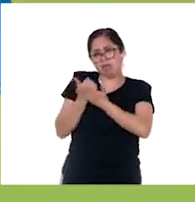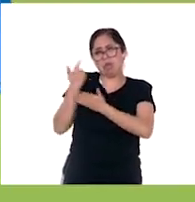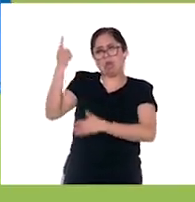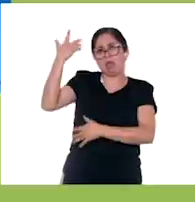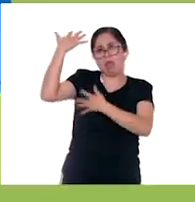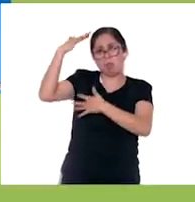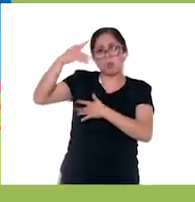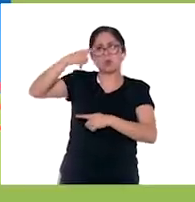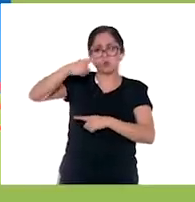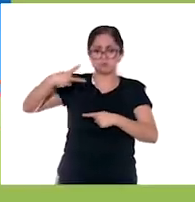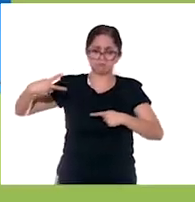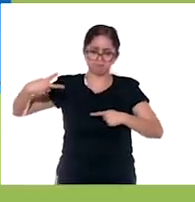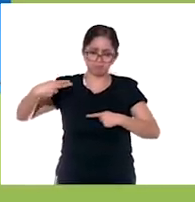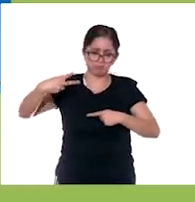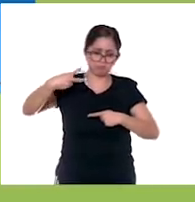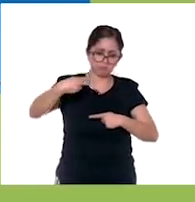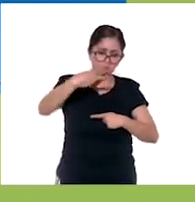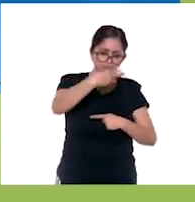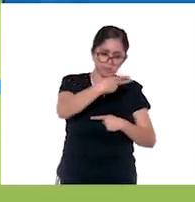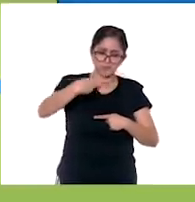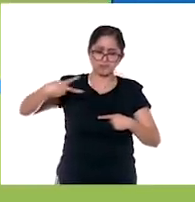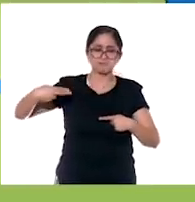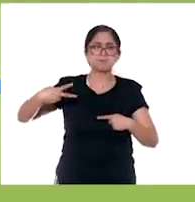recortar las líneas marcadas. 6.